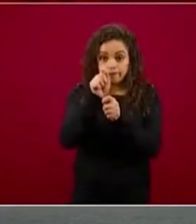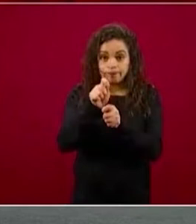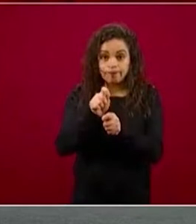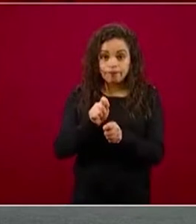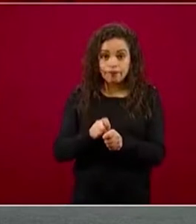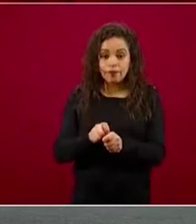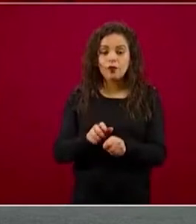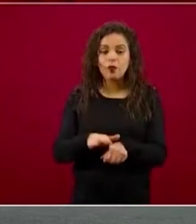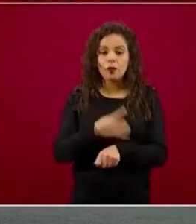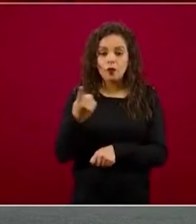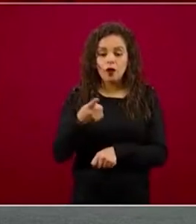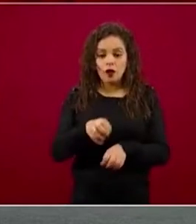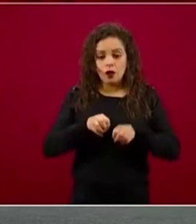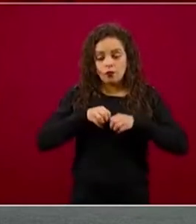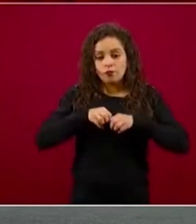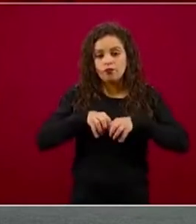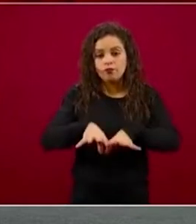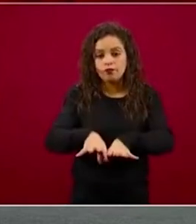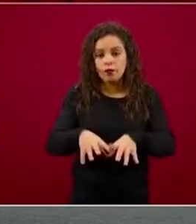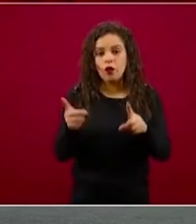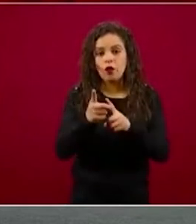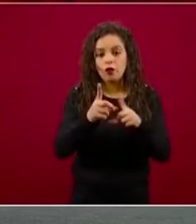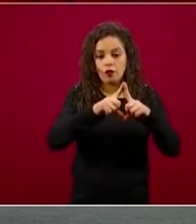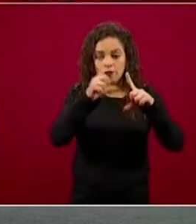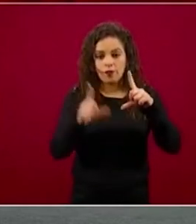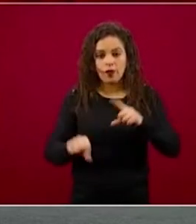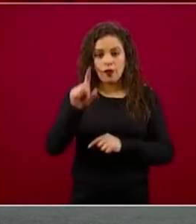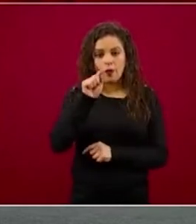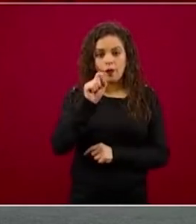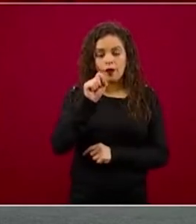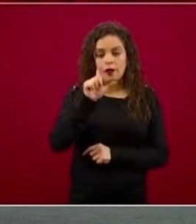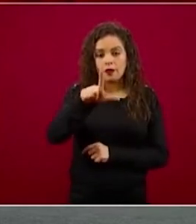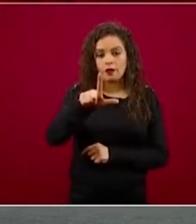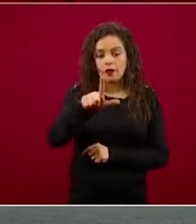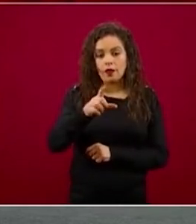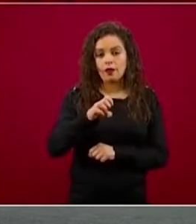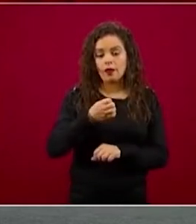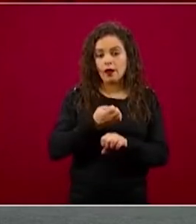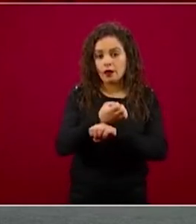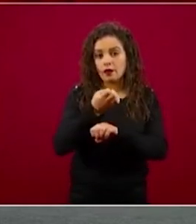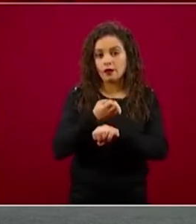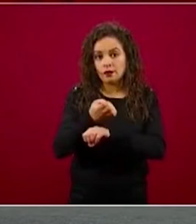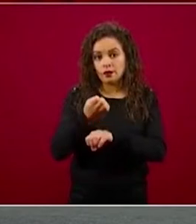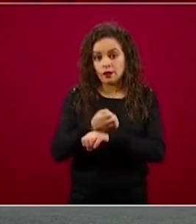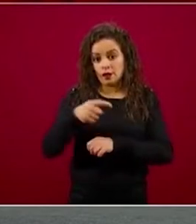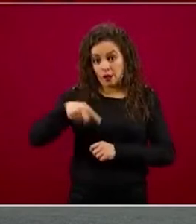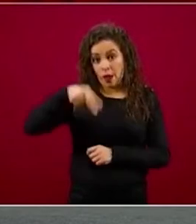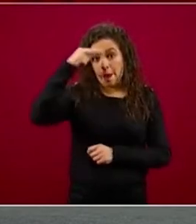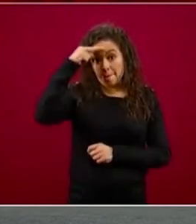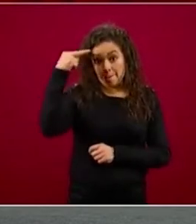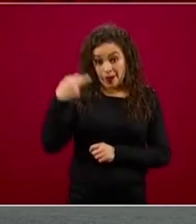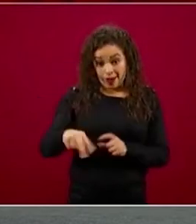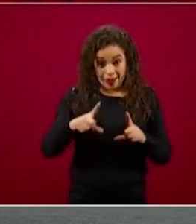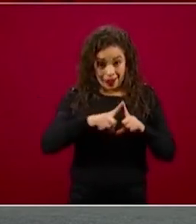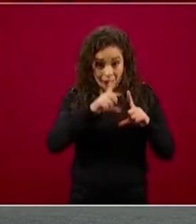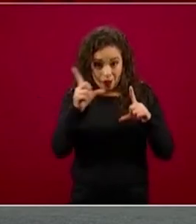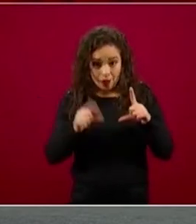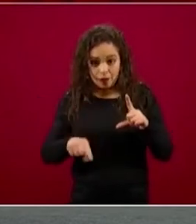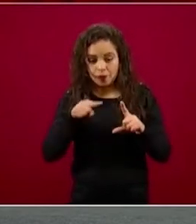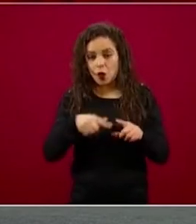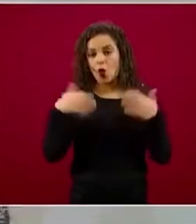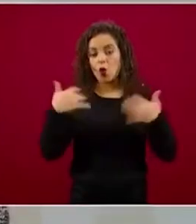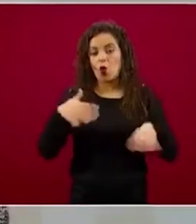también distribuida en 27 estados de la República, México, recuerden, es un país minero, y